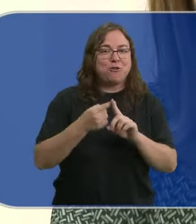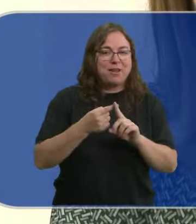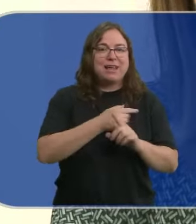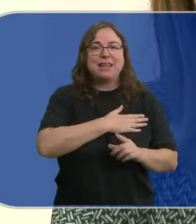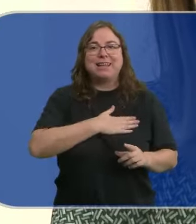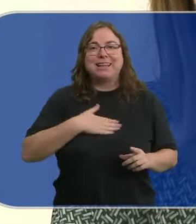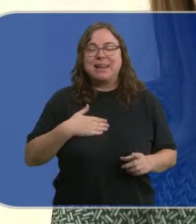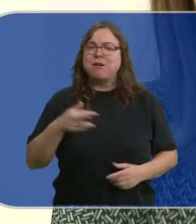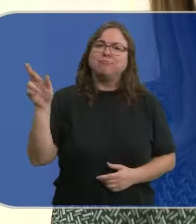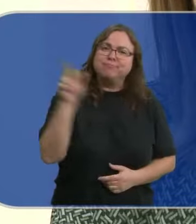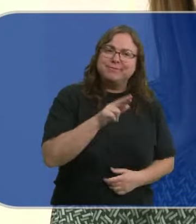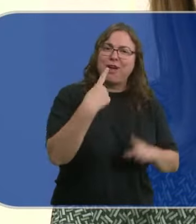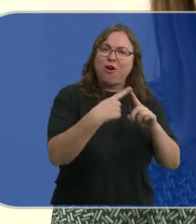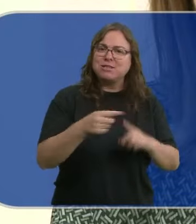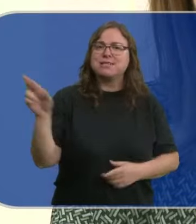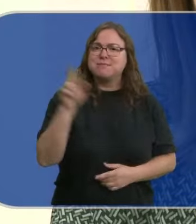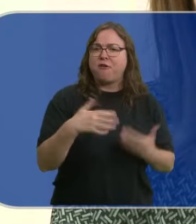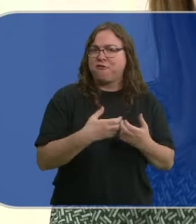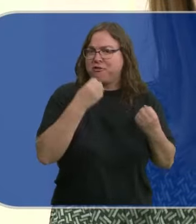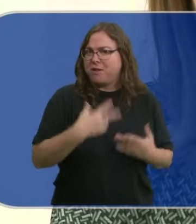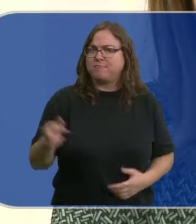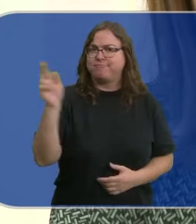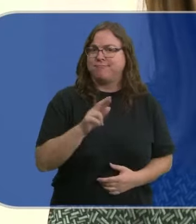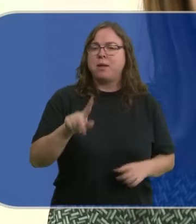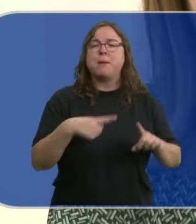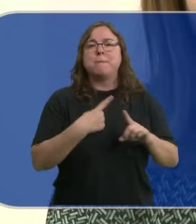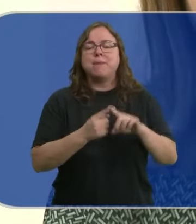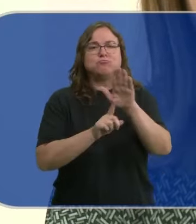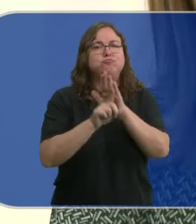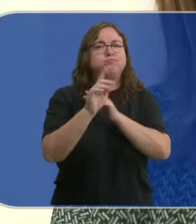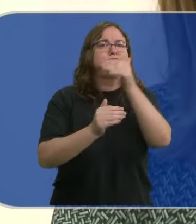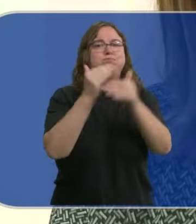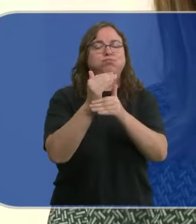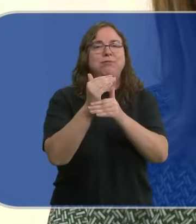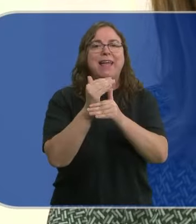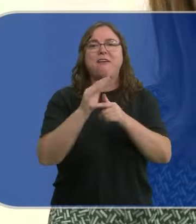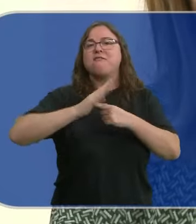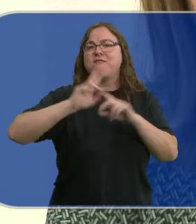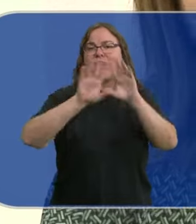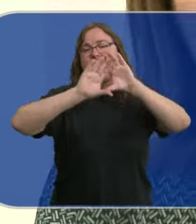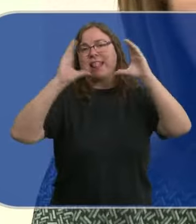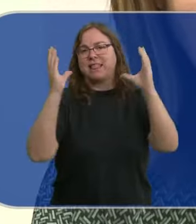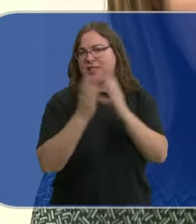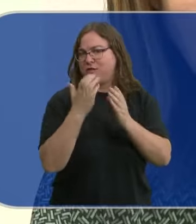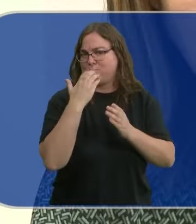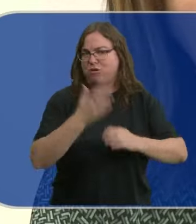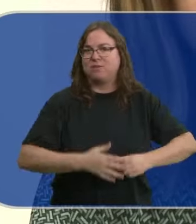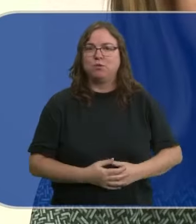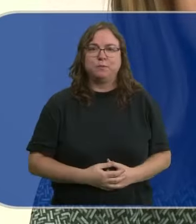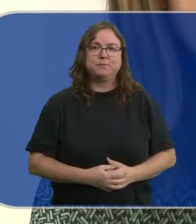repetir cosas que han funcionado muy bien y avanzar en ferias internacionales, por ejemplo.